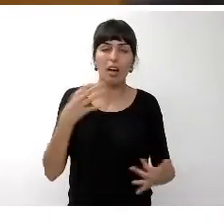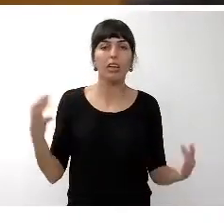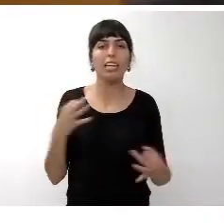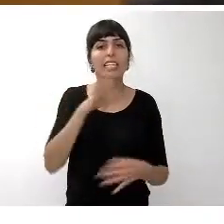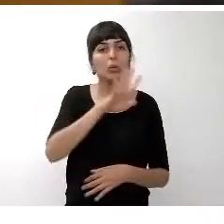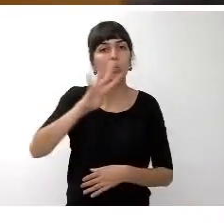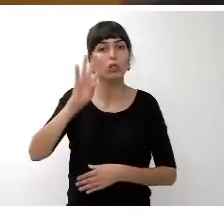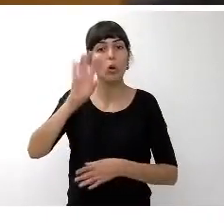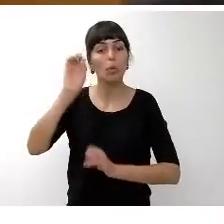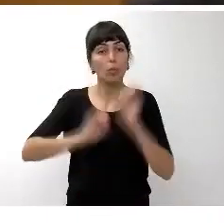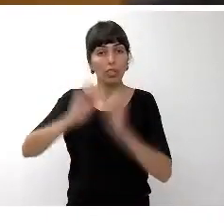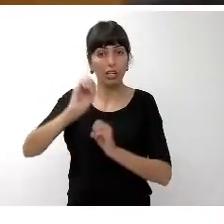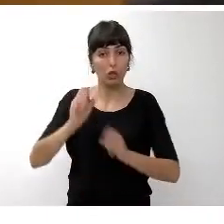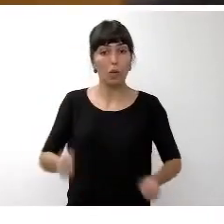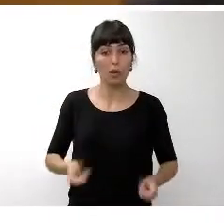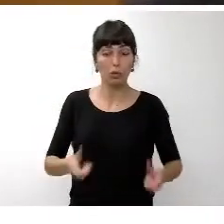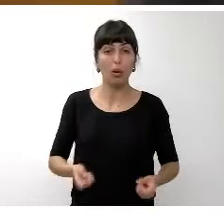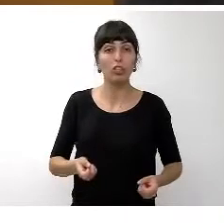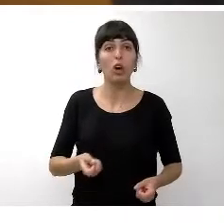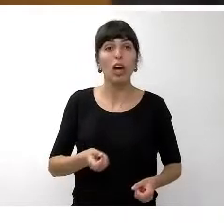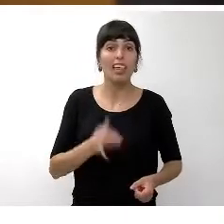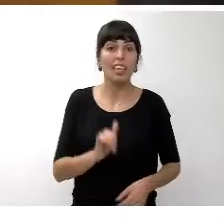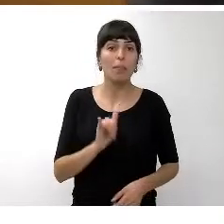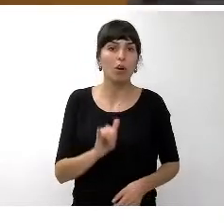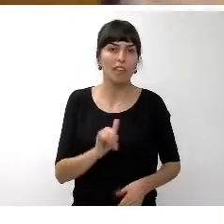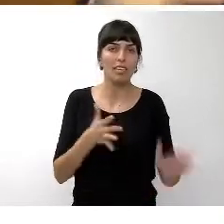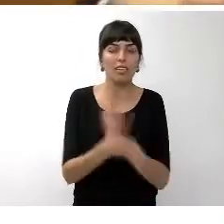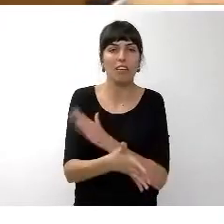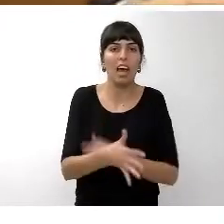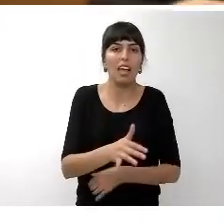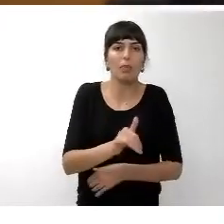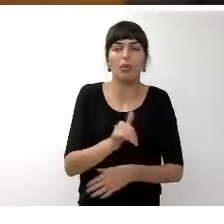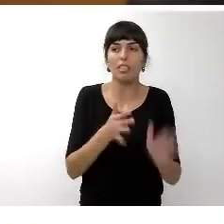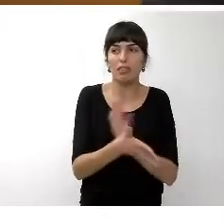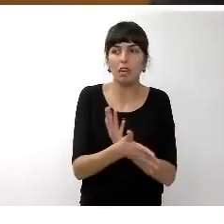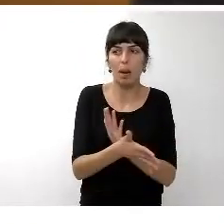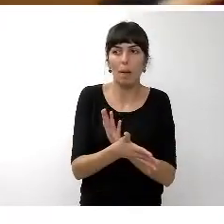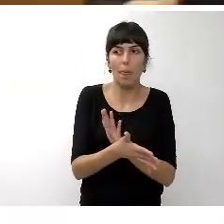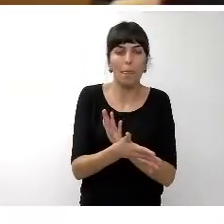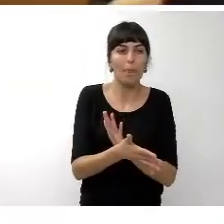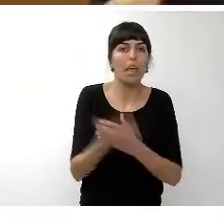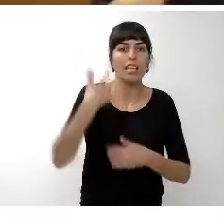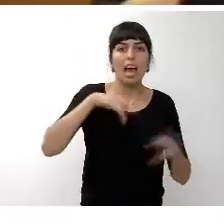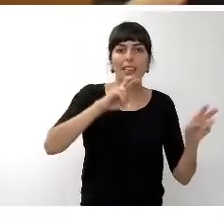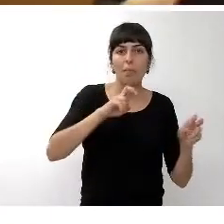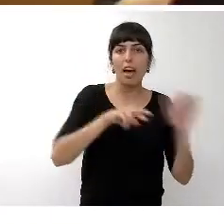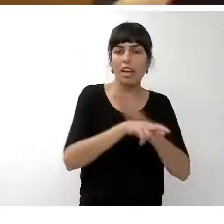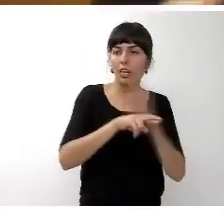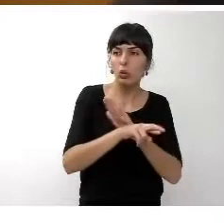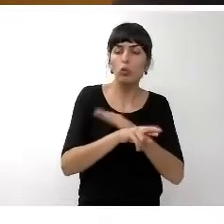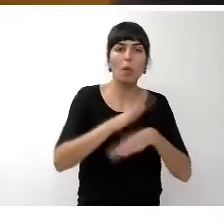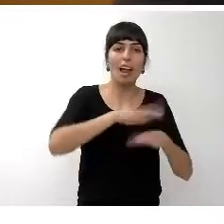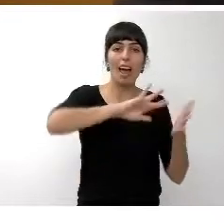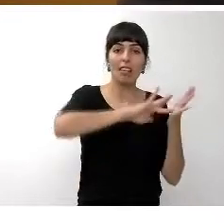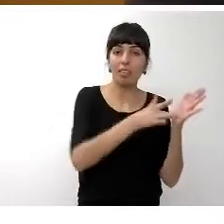% del presupuesto disponible cuando digo disponible es aquel que eliminada la carta municipal y eliminado los recursos para satisfacer el pago de la